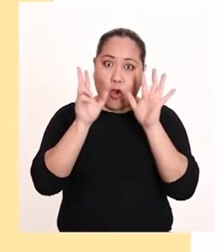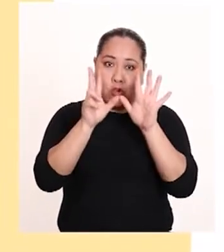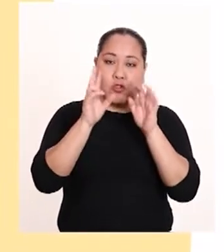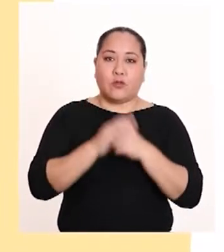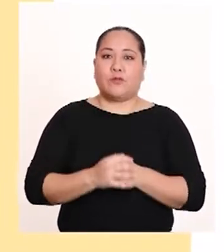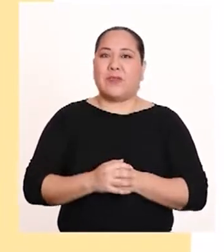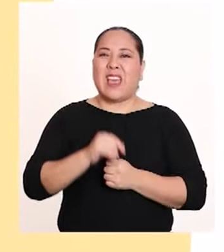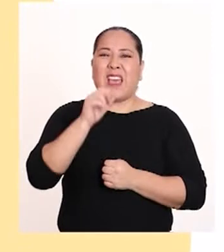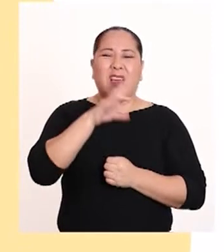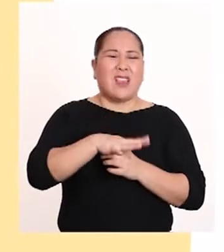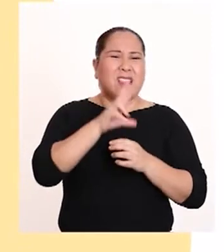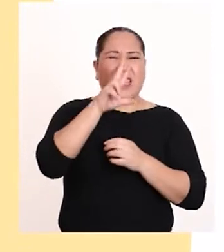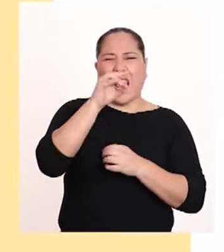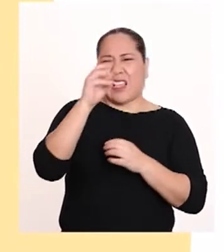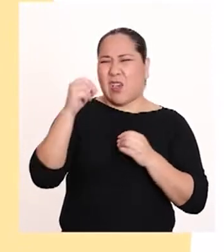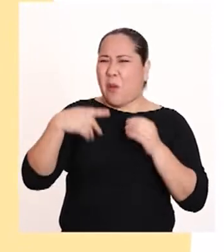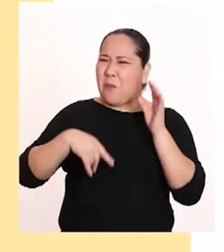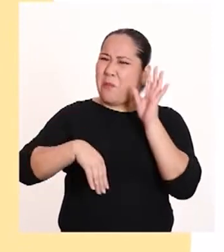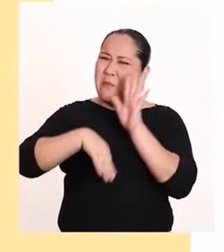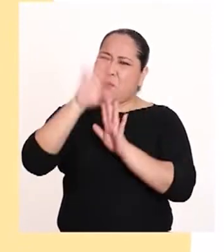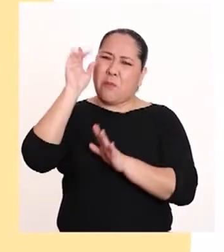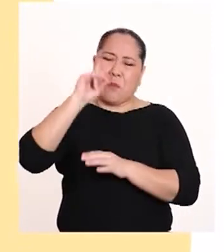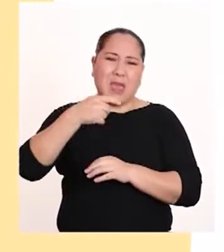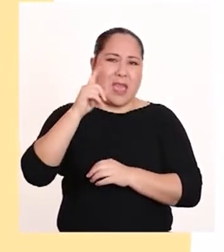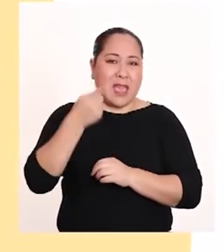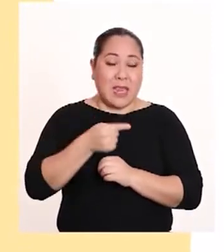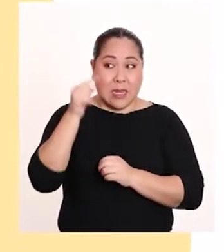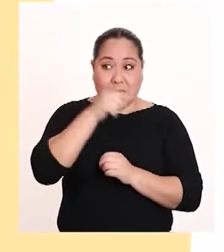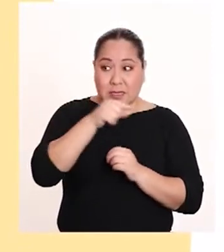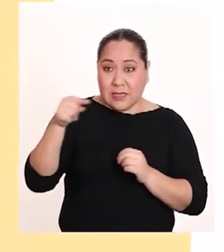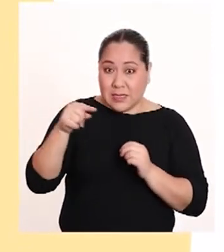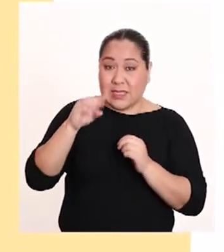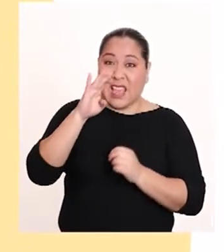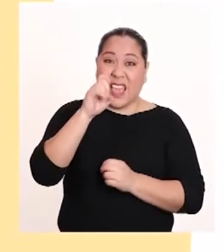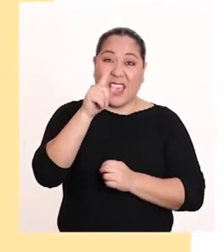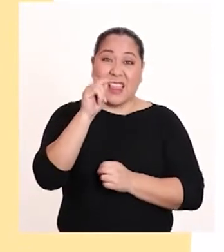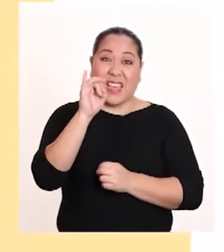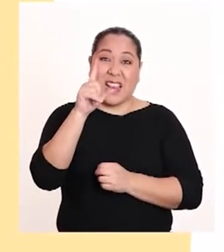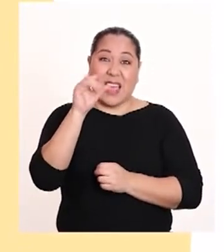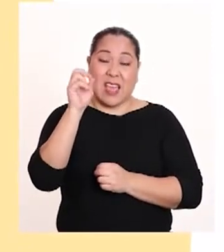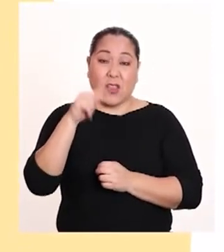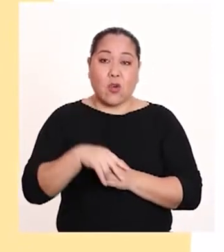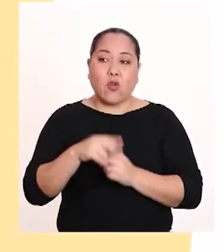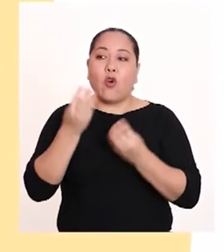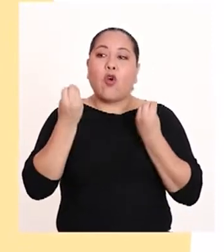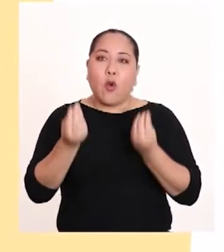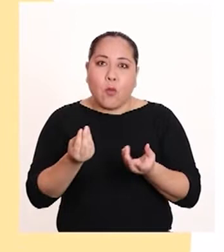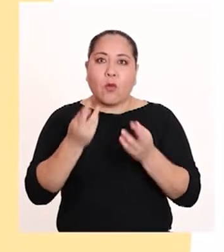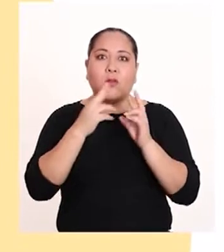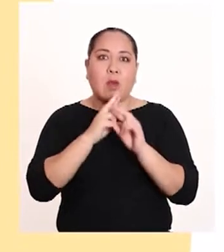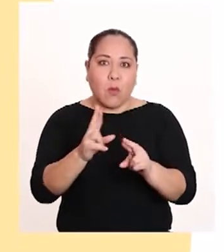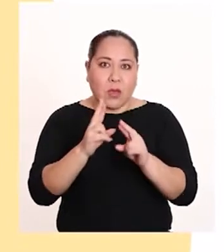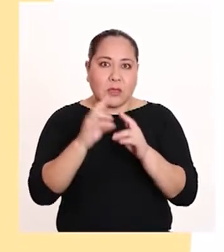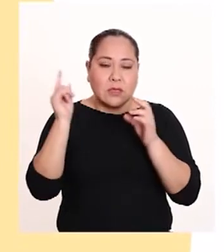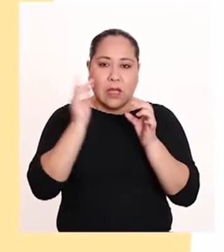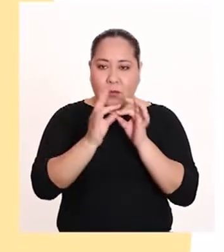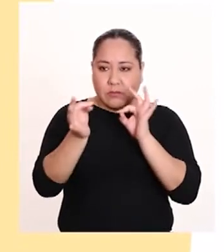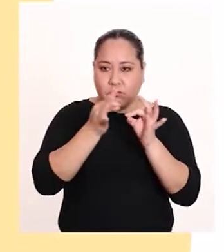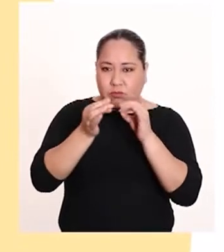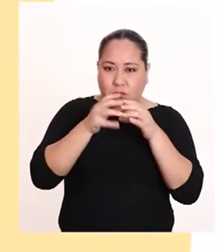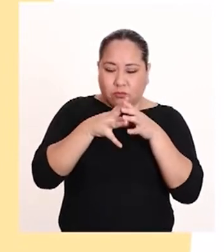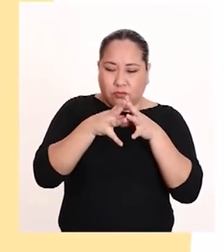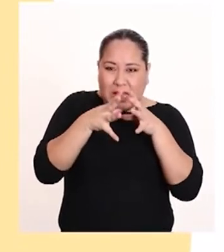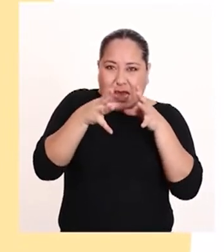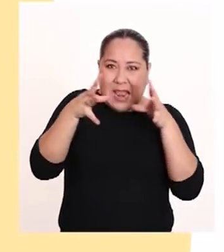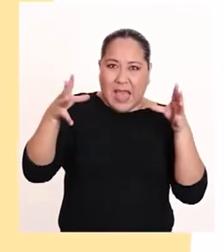Entre cientos a miles de moléculas de un monómero, en este caso de etileno, reaccionan para formar una